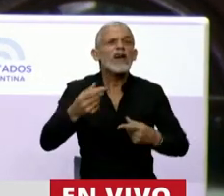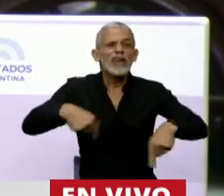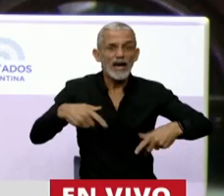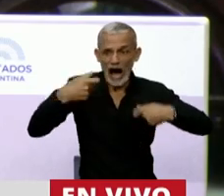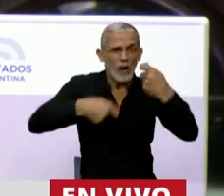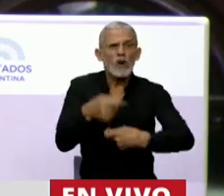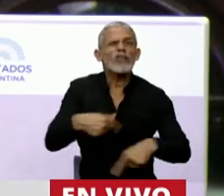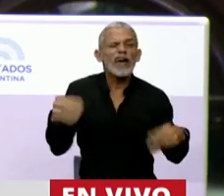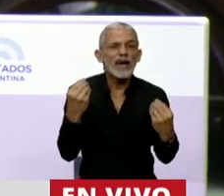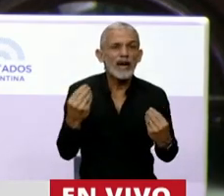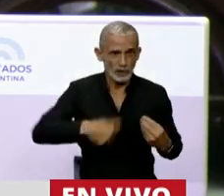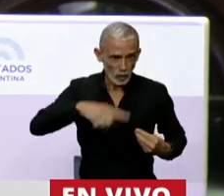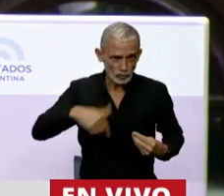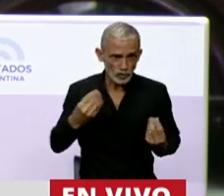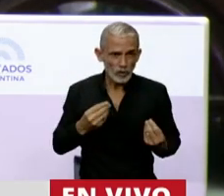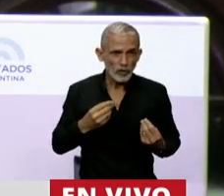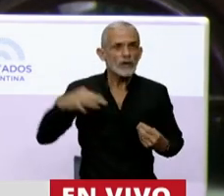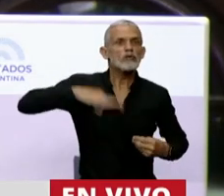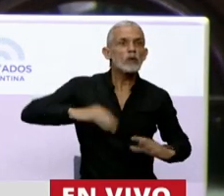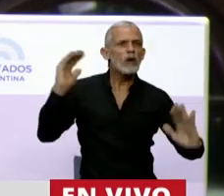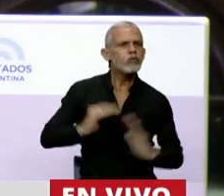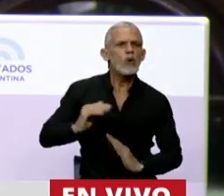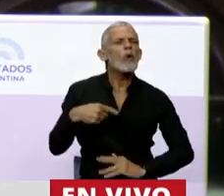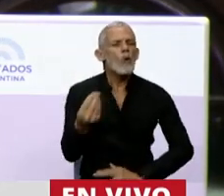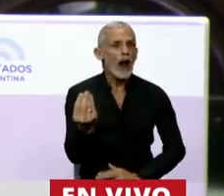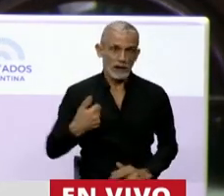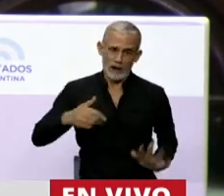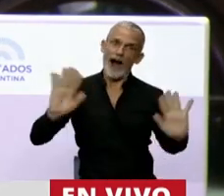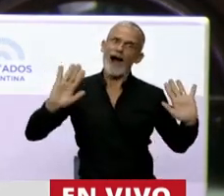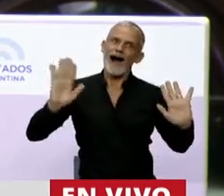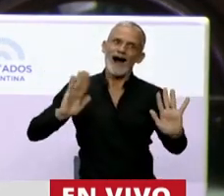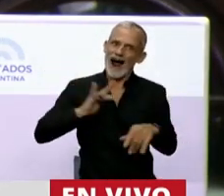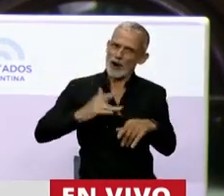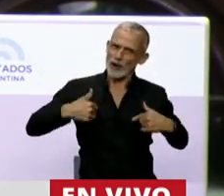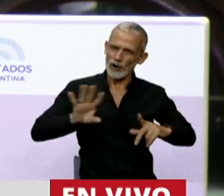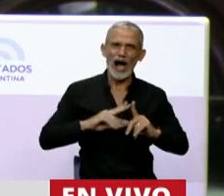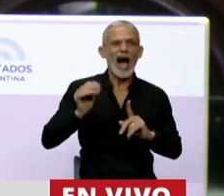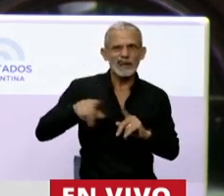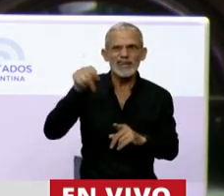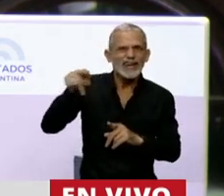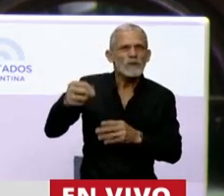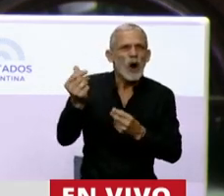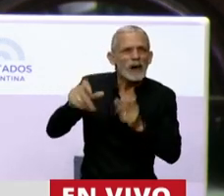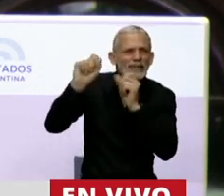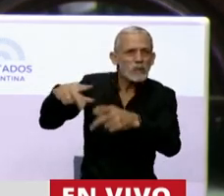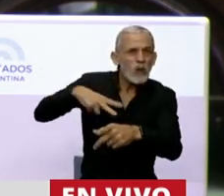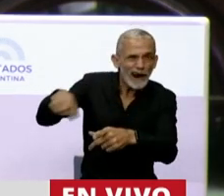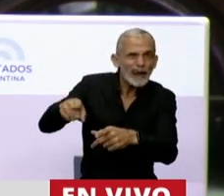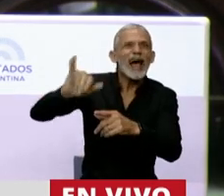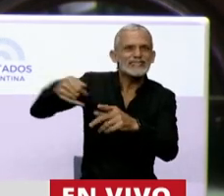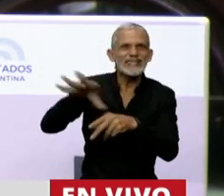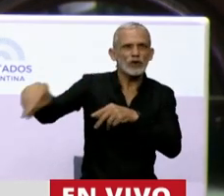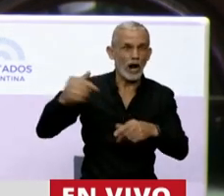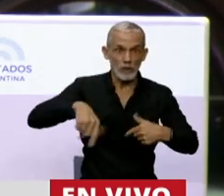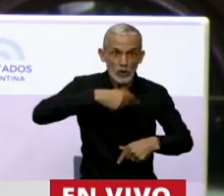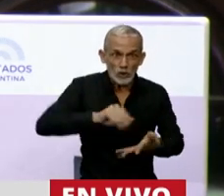contribución? ¿Cuál fue nuestra reducción de dieta? ¿En qué contribuimos? No, pero claro, con el bolso de ese grupo concentrado de la riqueza